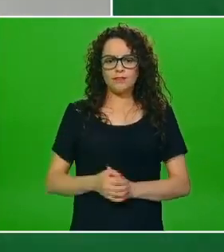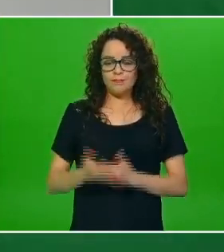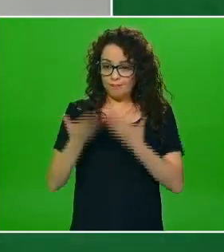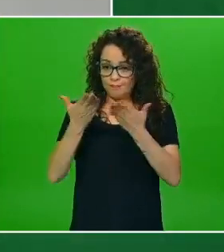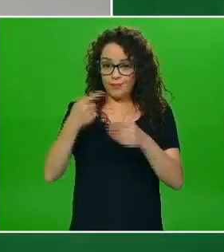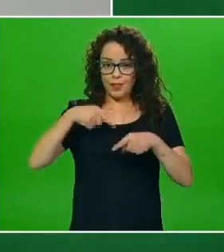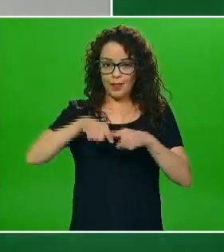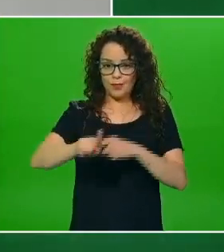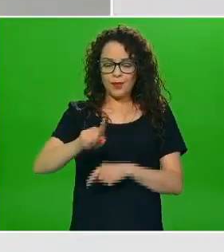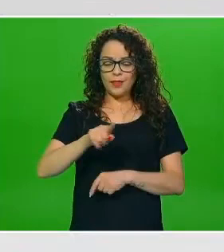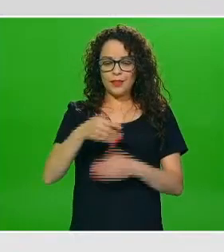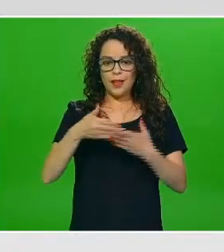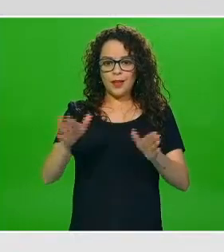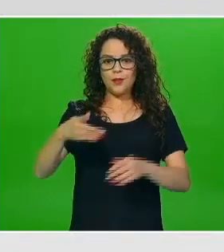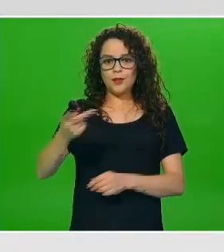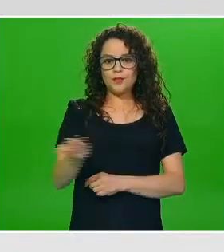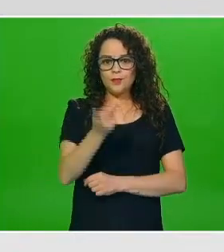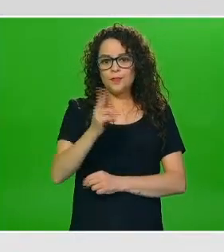preguntas muchas gracias